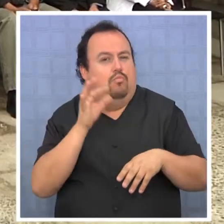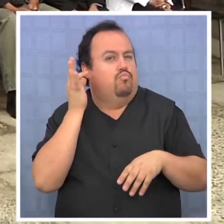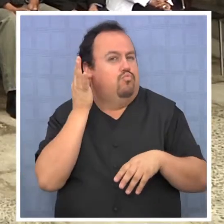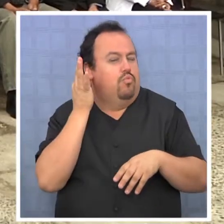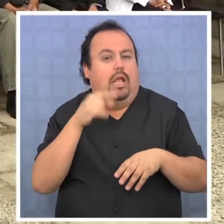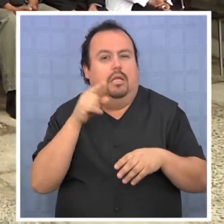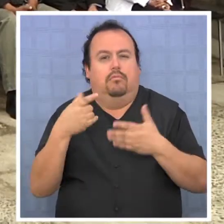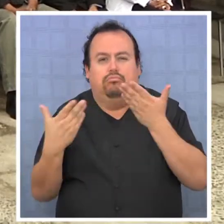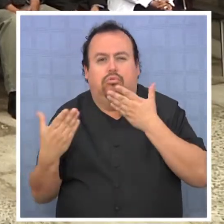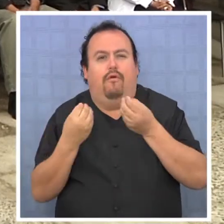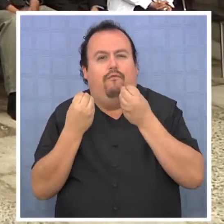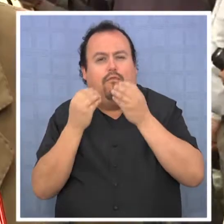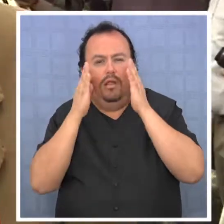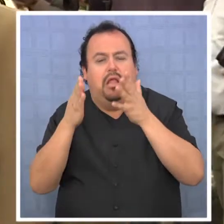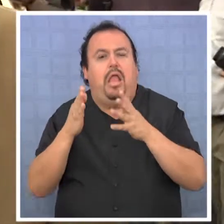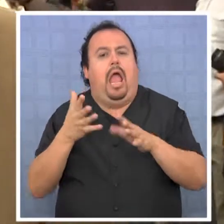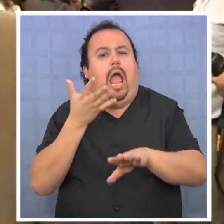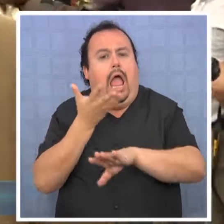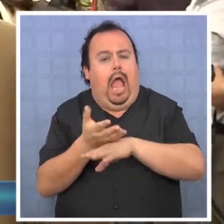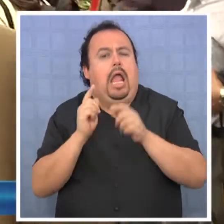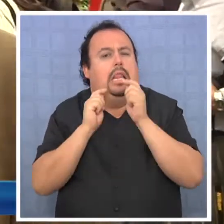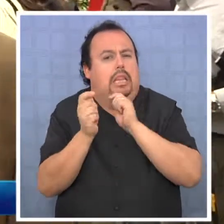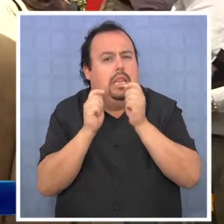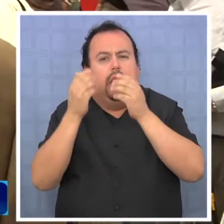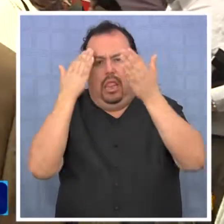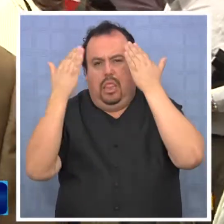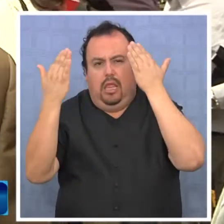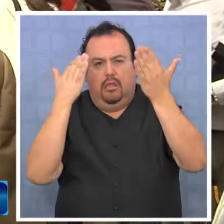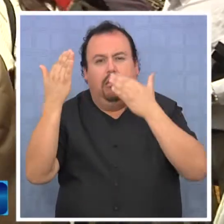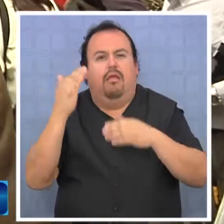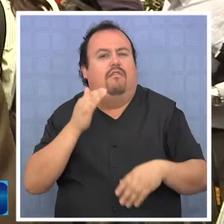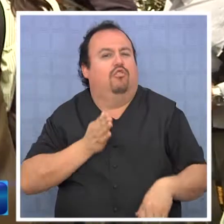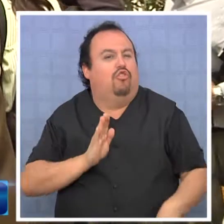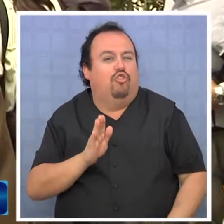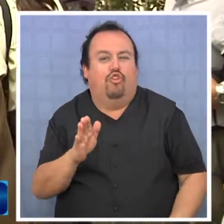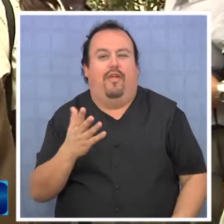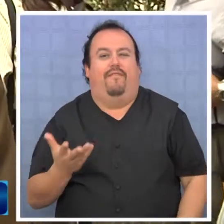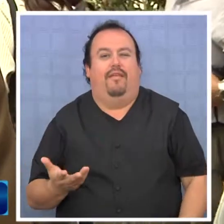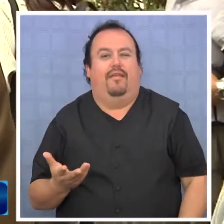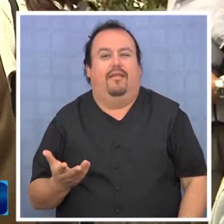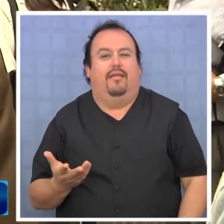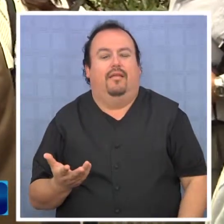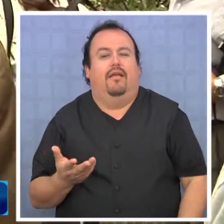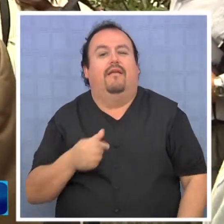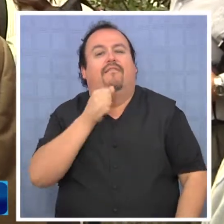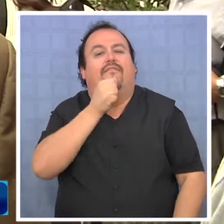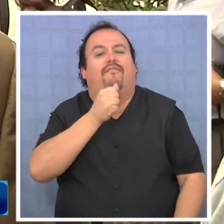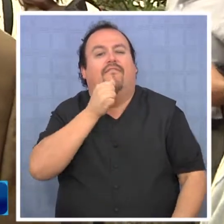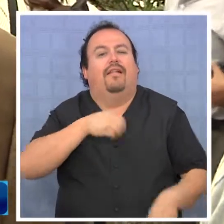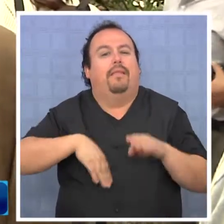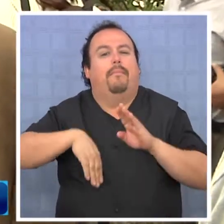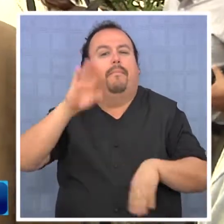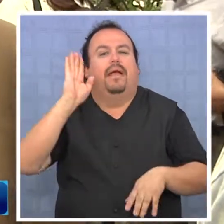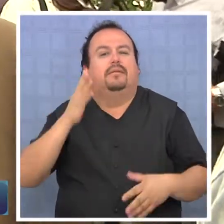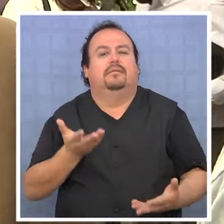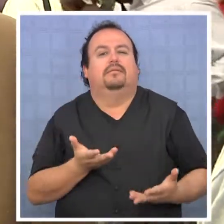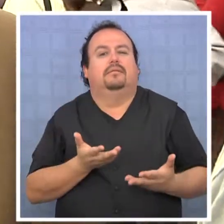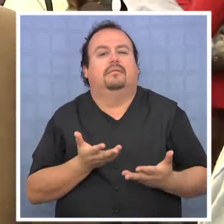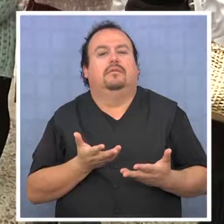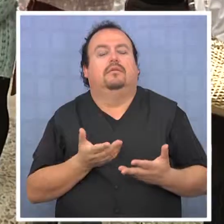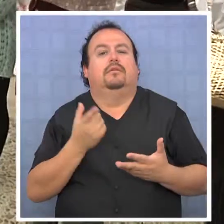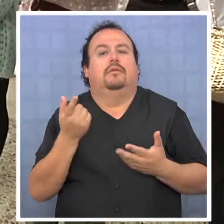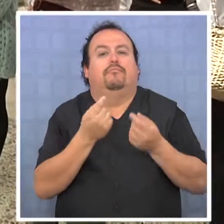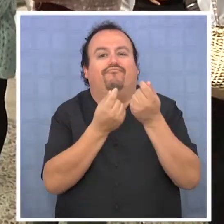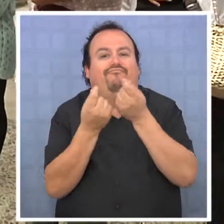tópicos y los desafíos. Hay terapia psicólogo, pero todavía falta mucho